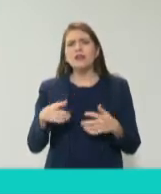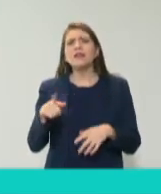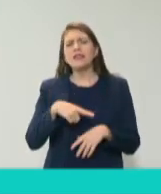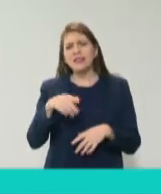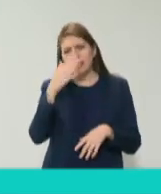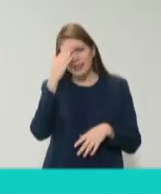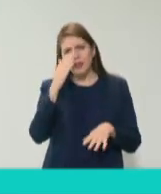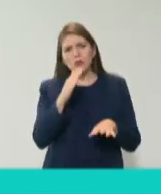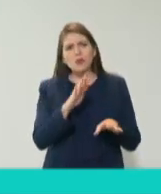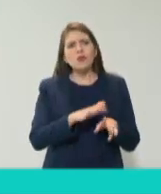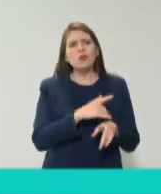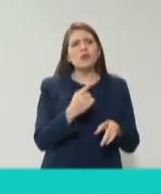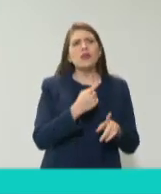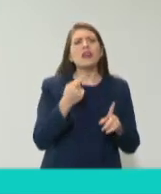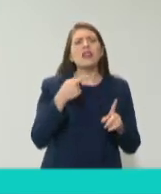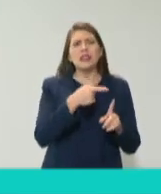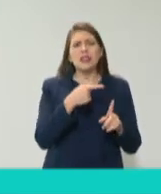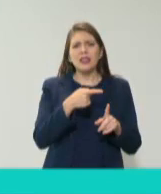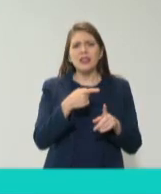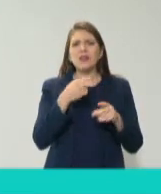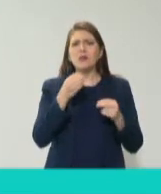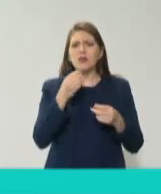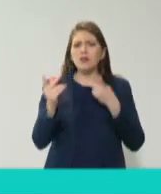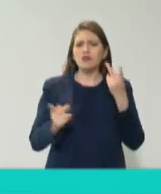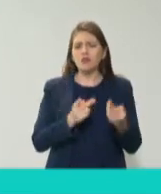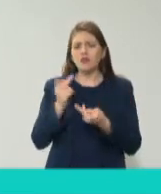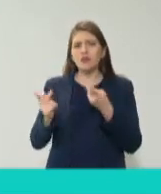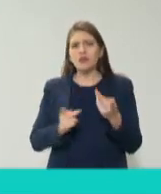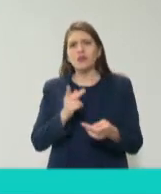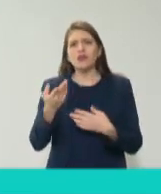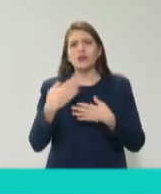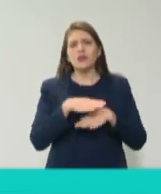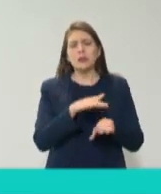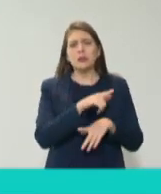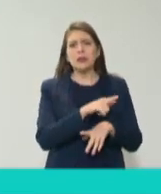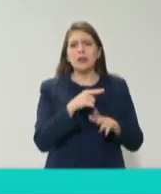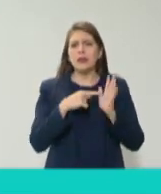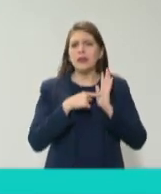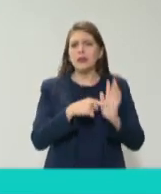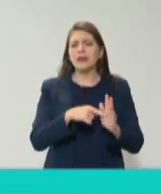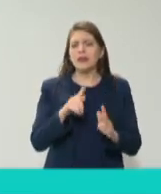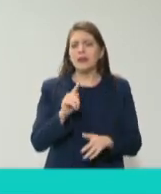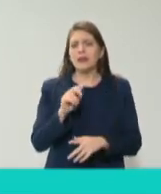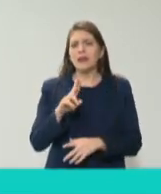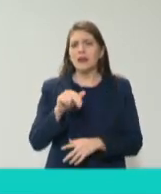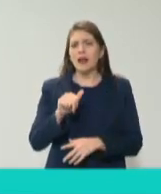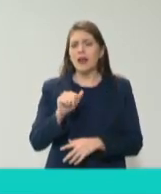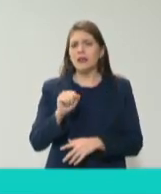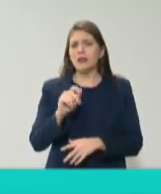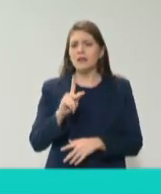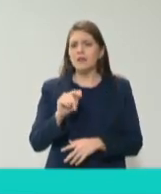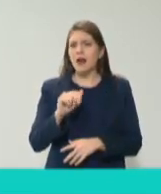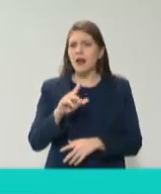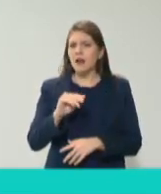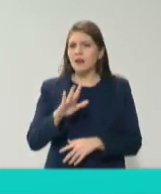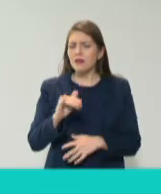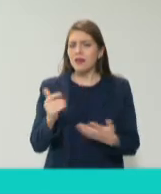qué estamos hablando tanto de transparencia para qué queremos toda esta información cómo la queremos